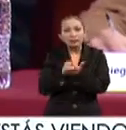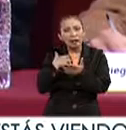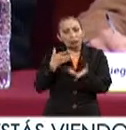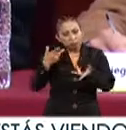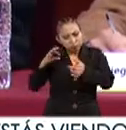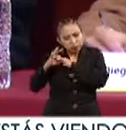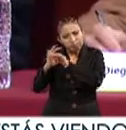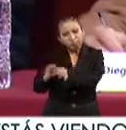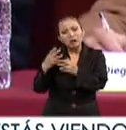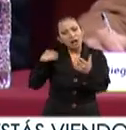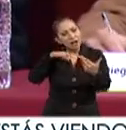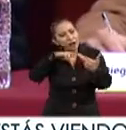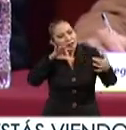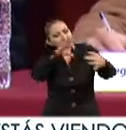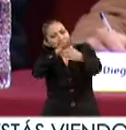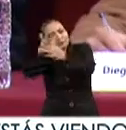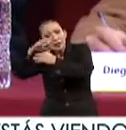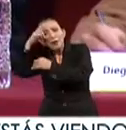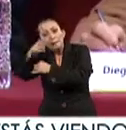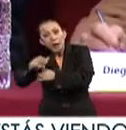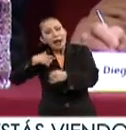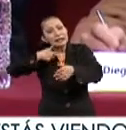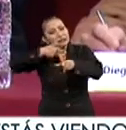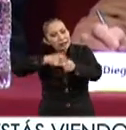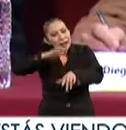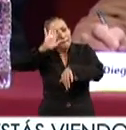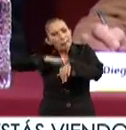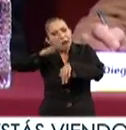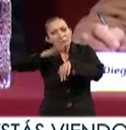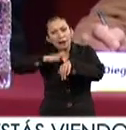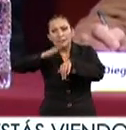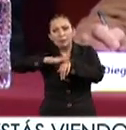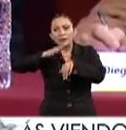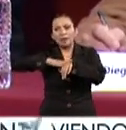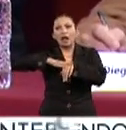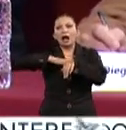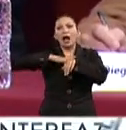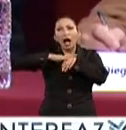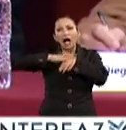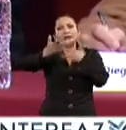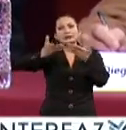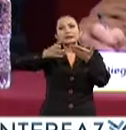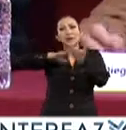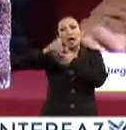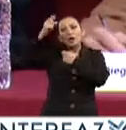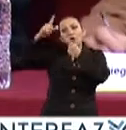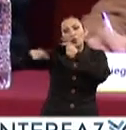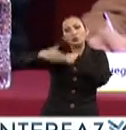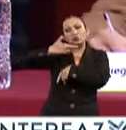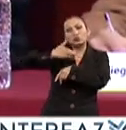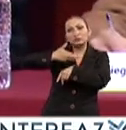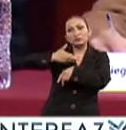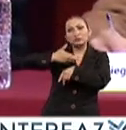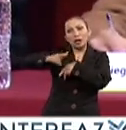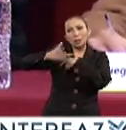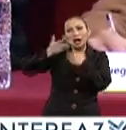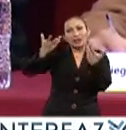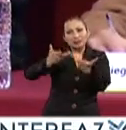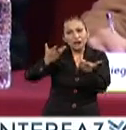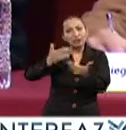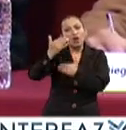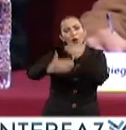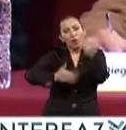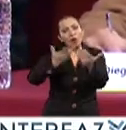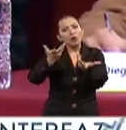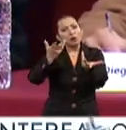coordinando vinculando para justamente ir evitando algunos procesos y generando